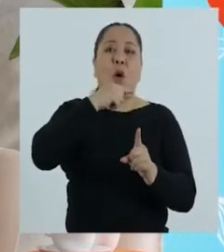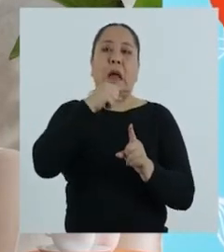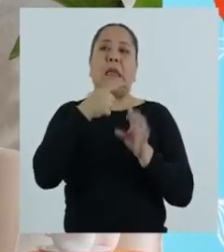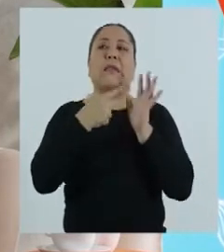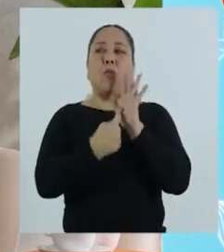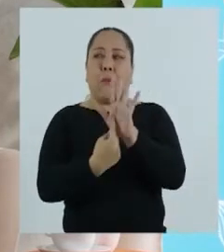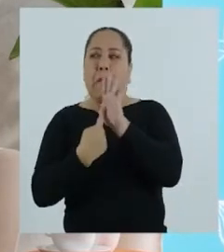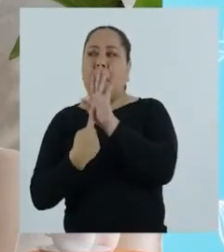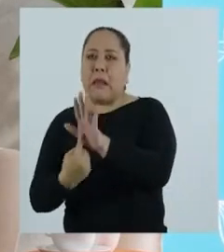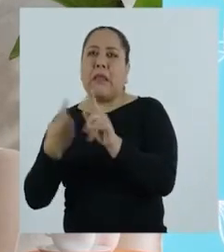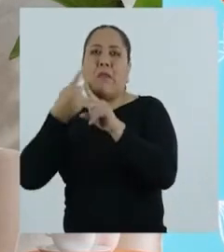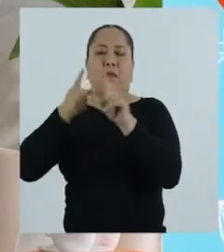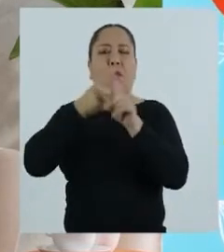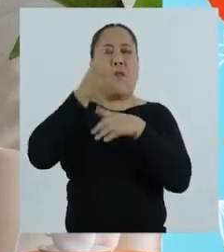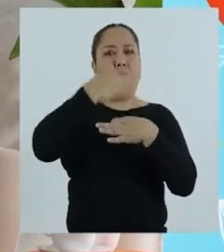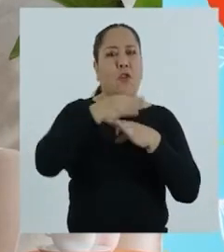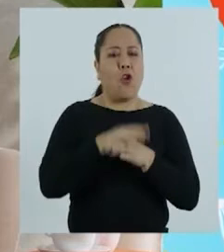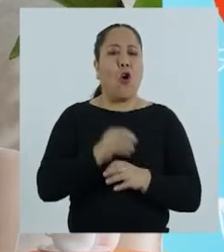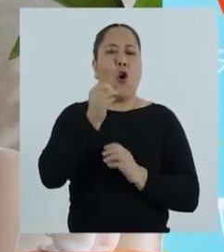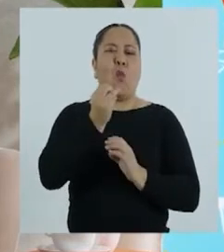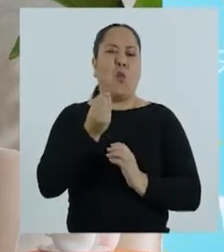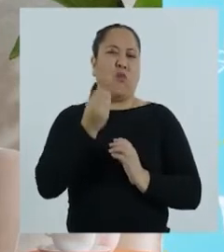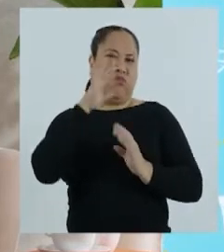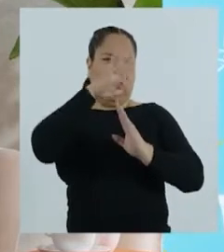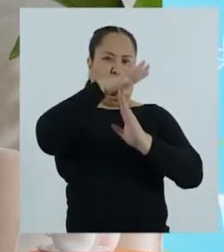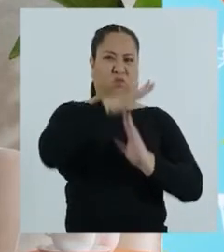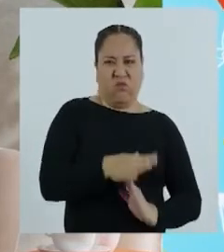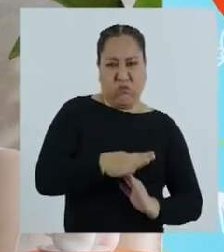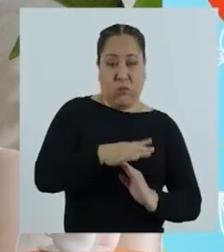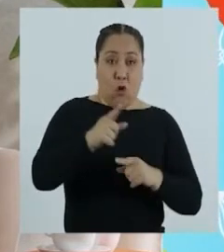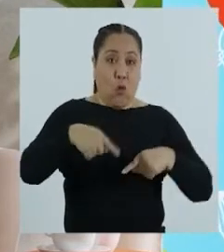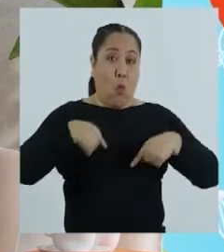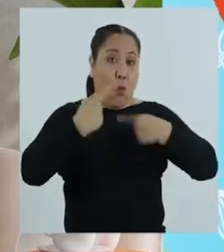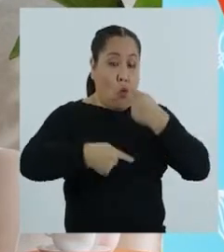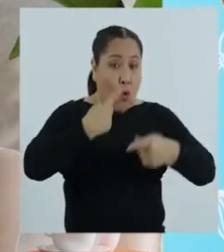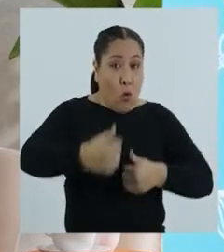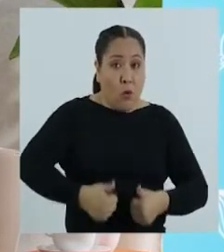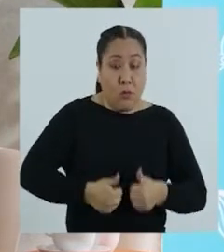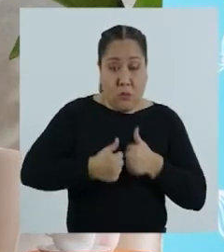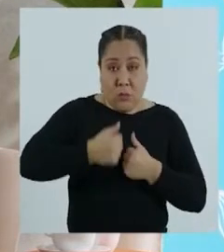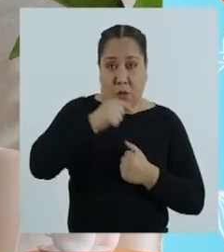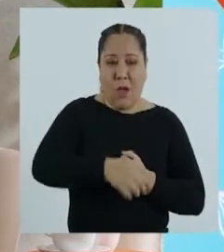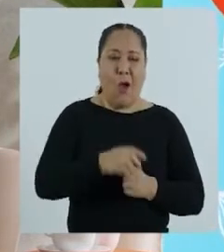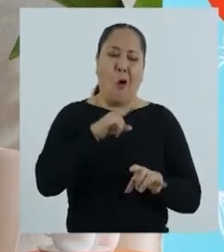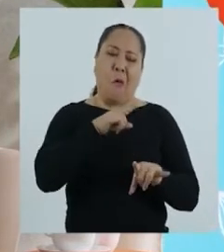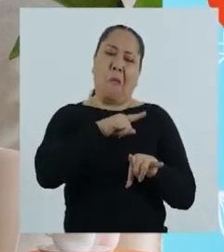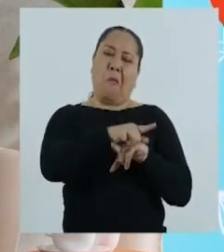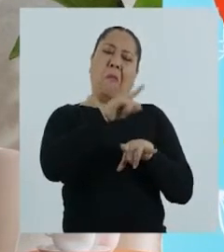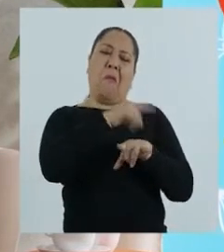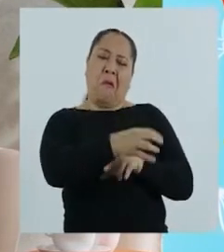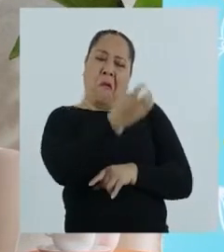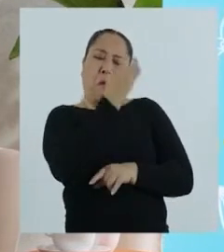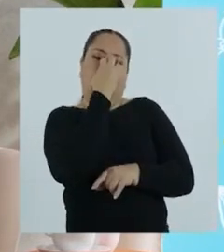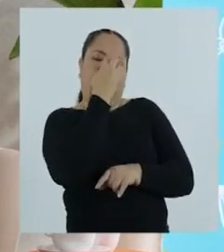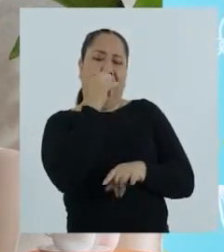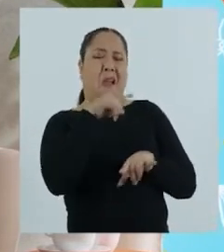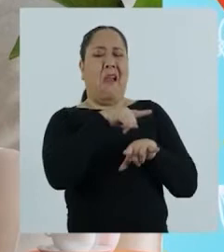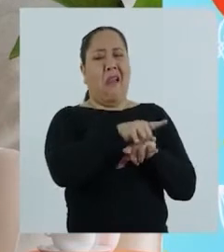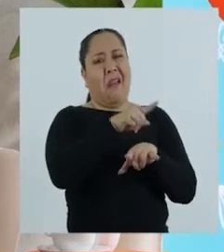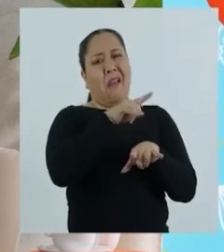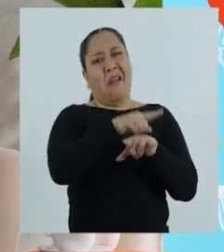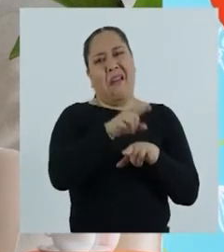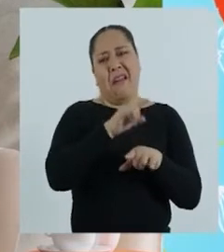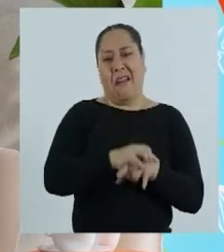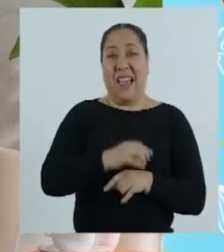se expresa de distintas maneras, desde el trato discriminatorio en la vida cotidiana, a través de las burlas,